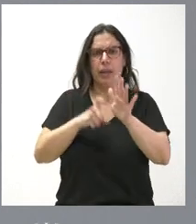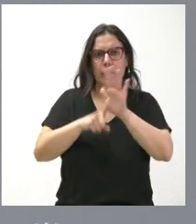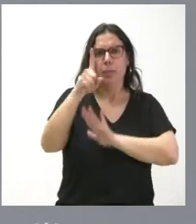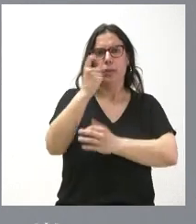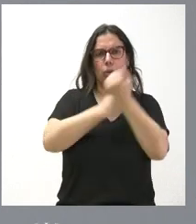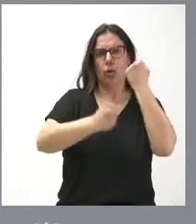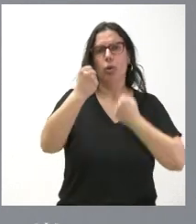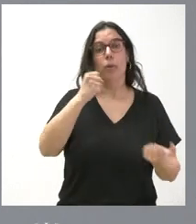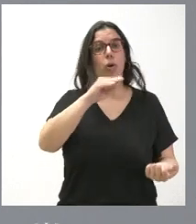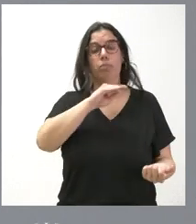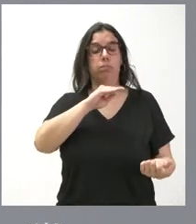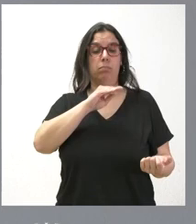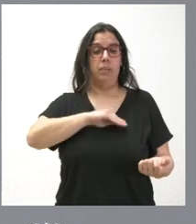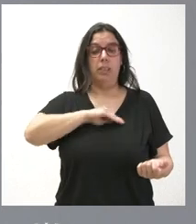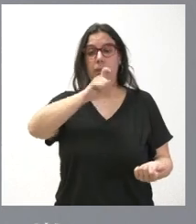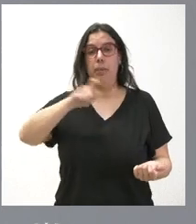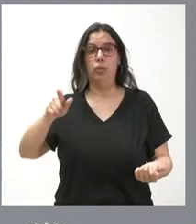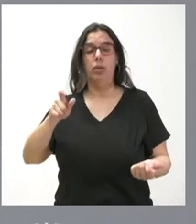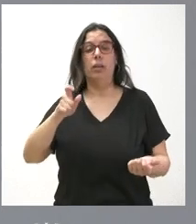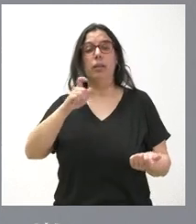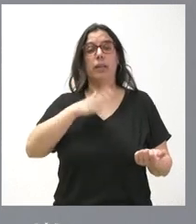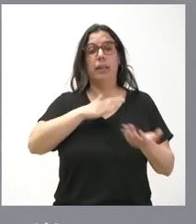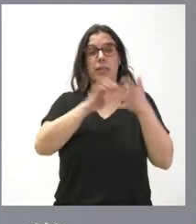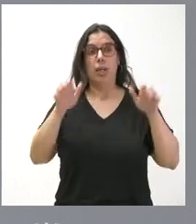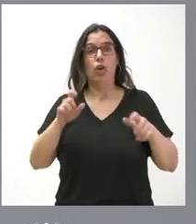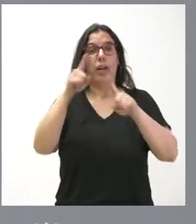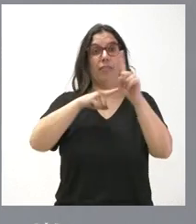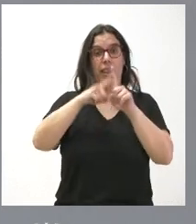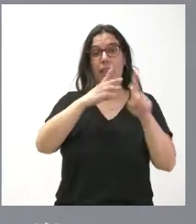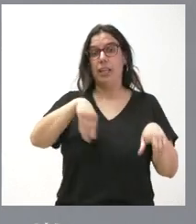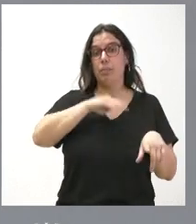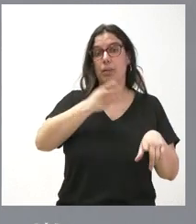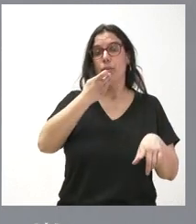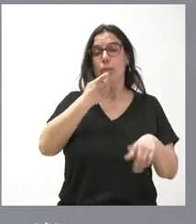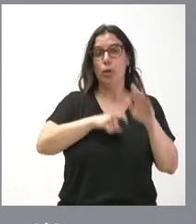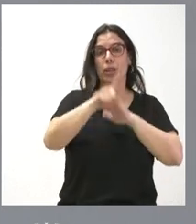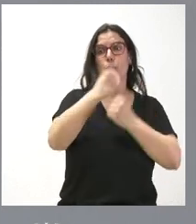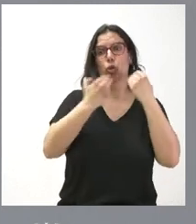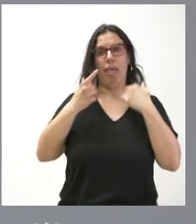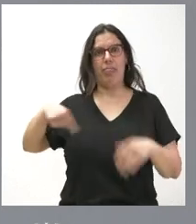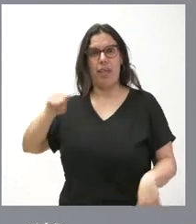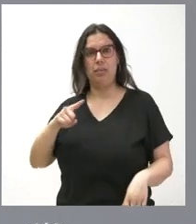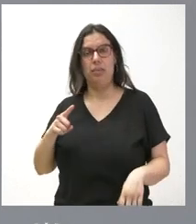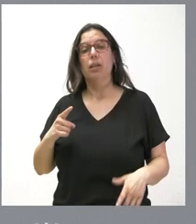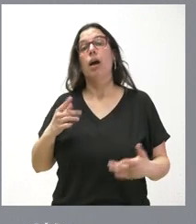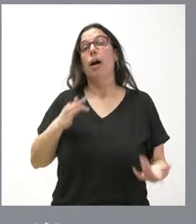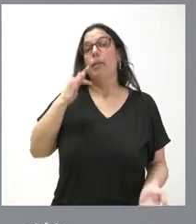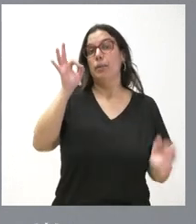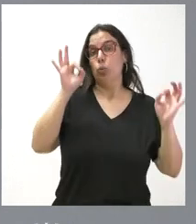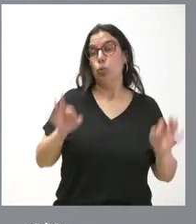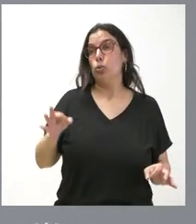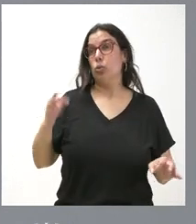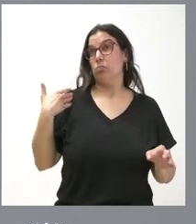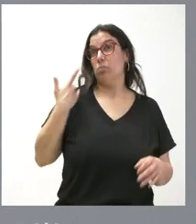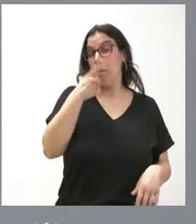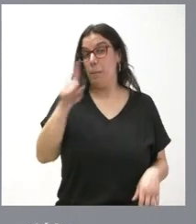del hecho de que Castilla y León sea una referencia en España en este momento de crecimiento económico tiene que ver con este hecho y, precisamente, además, en los últimos